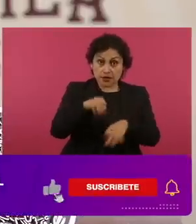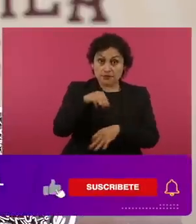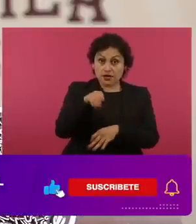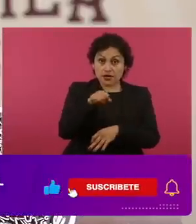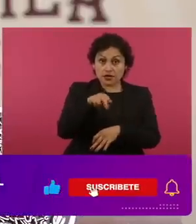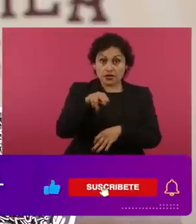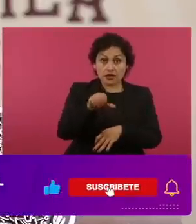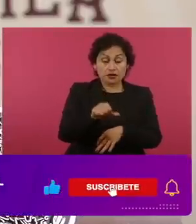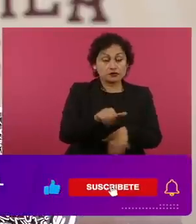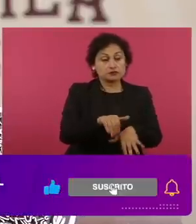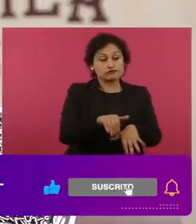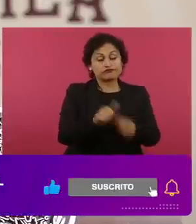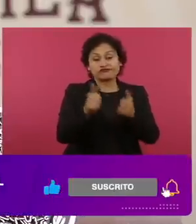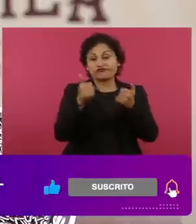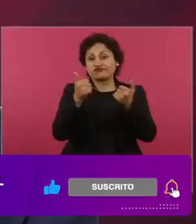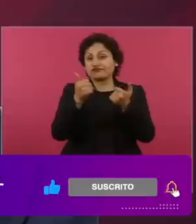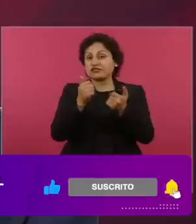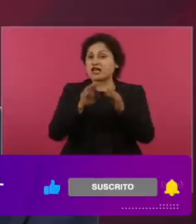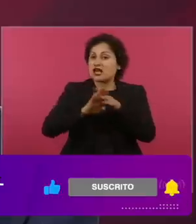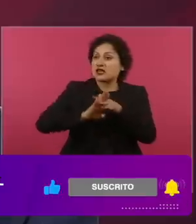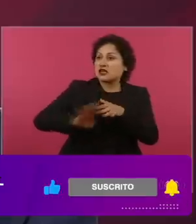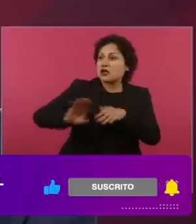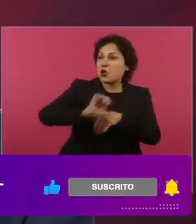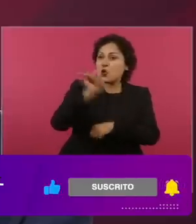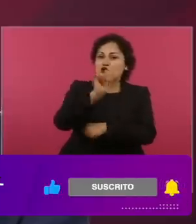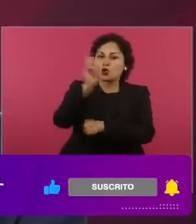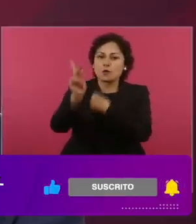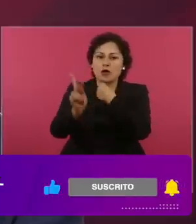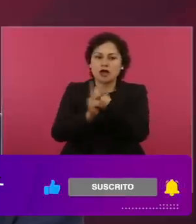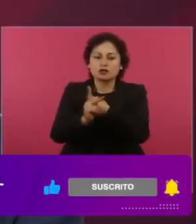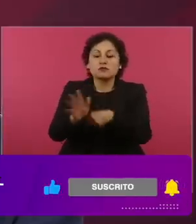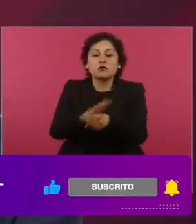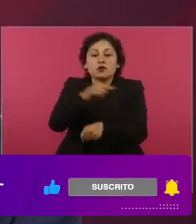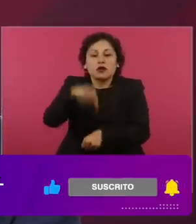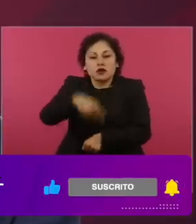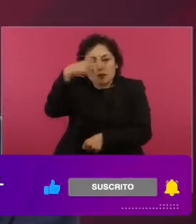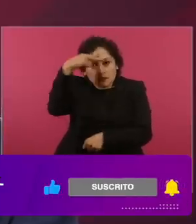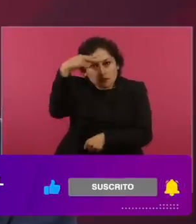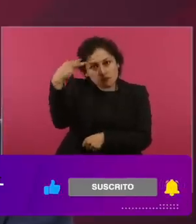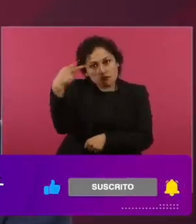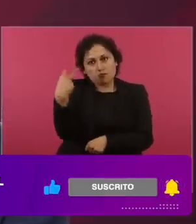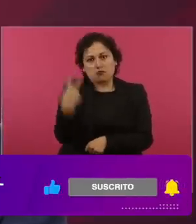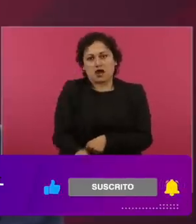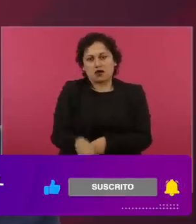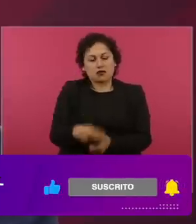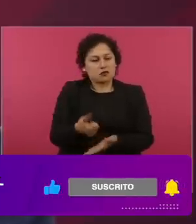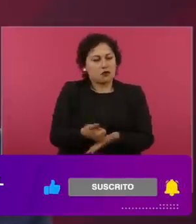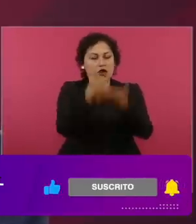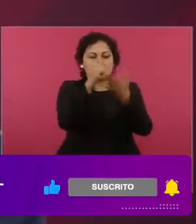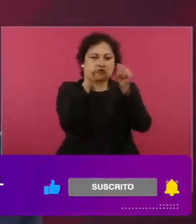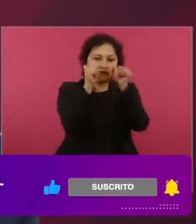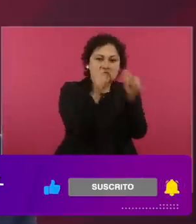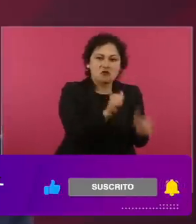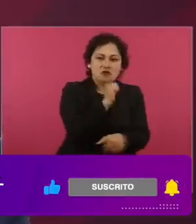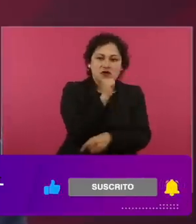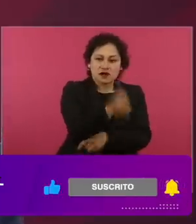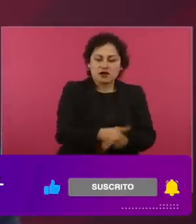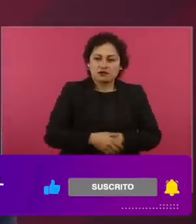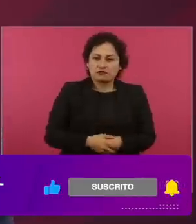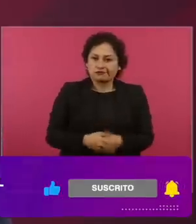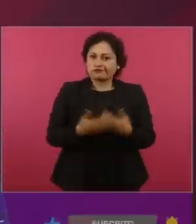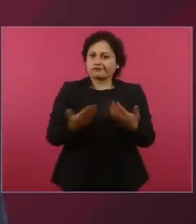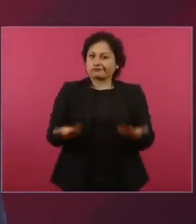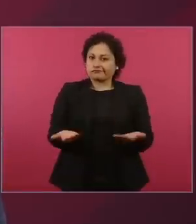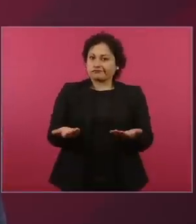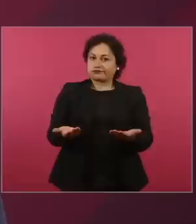se fueron a otras naciones a buscar trabajo porque aquí en México no les dieron cabida. Donde teníamos la experiencia